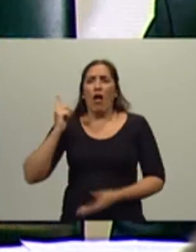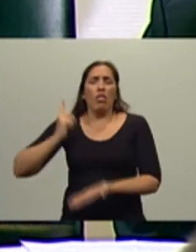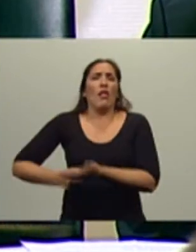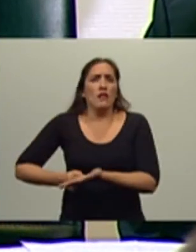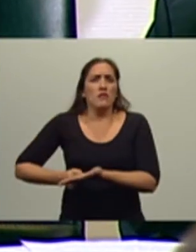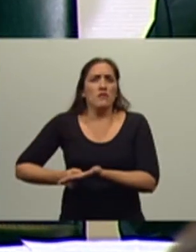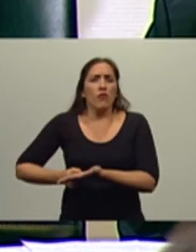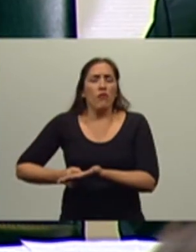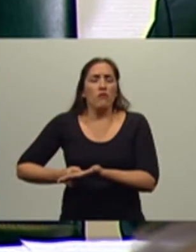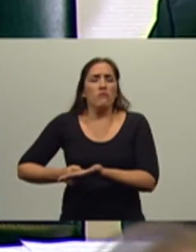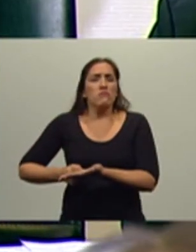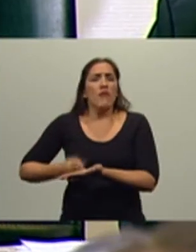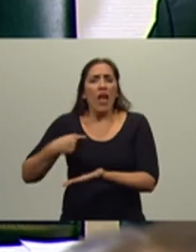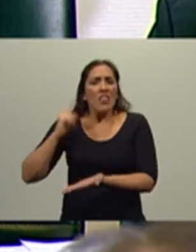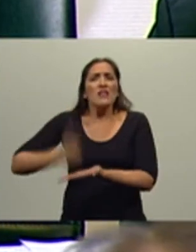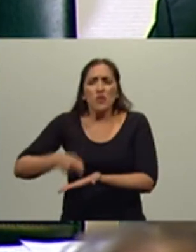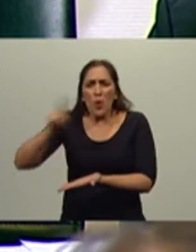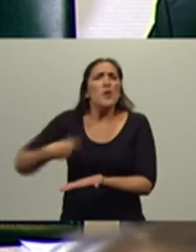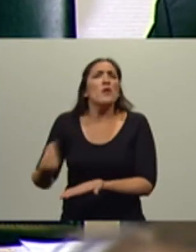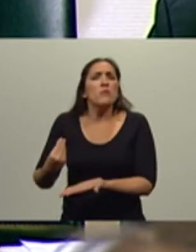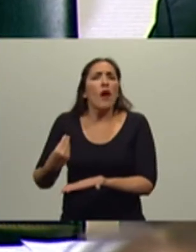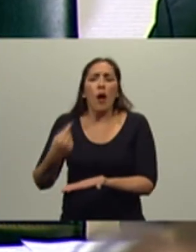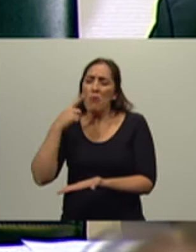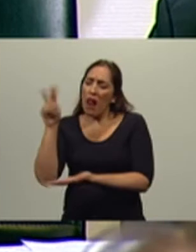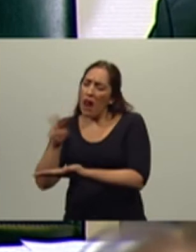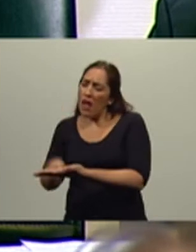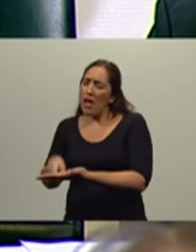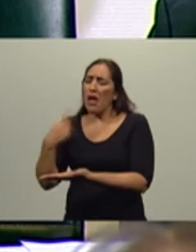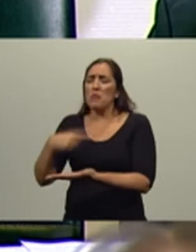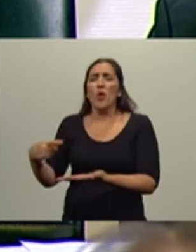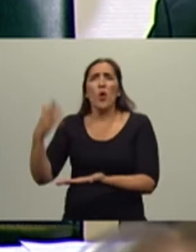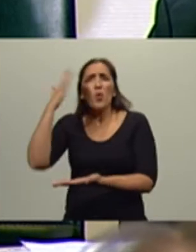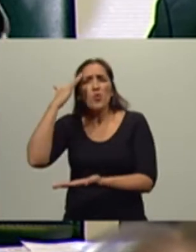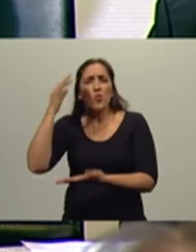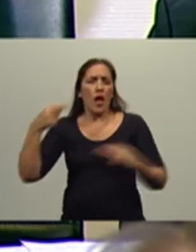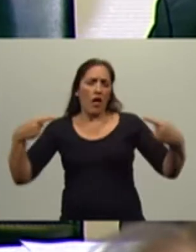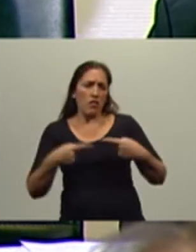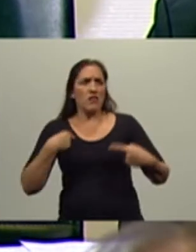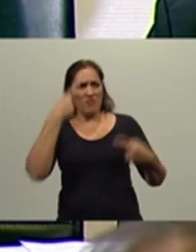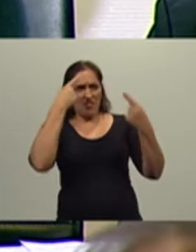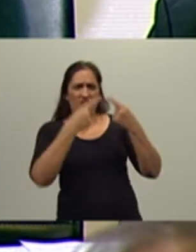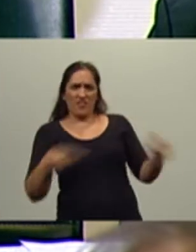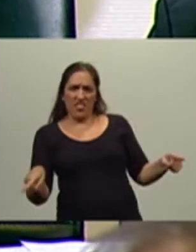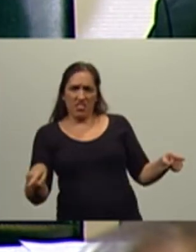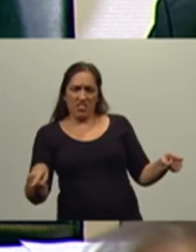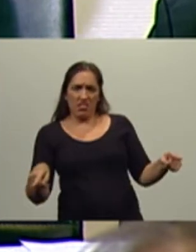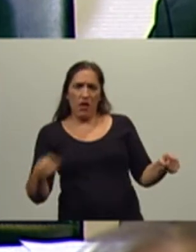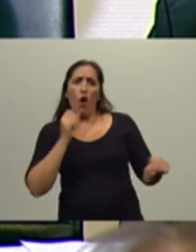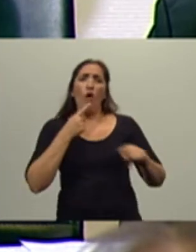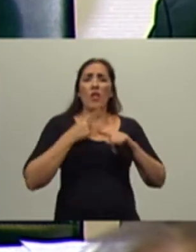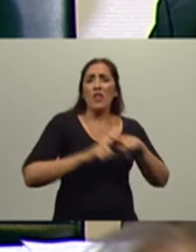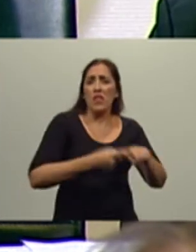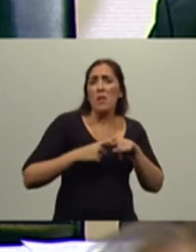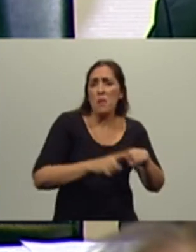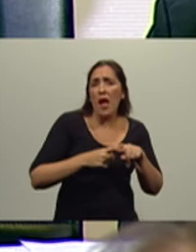tienen que ver con lo que leen o con lo cultural o con el enfrentamiento, con las diferencias o con el debate que